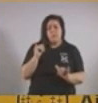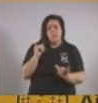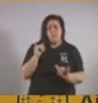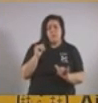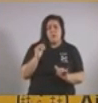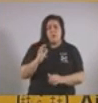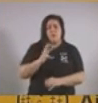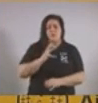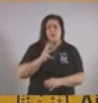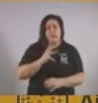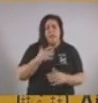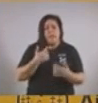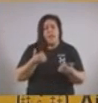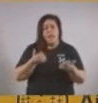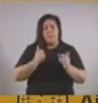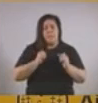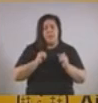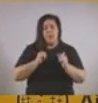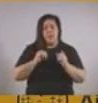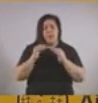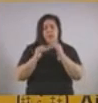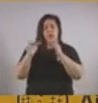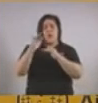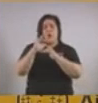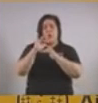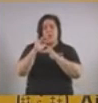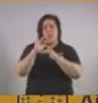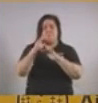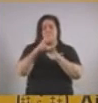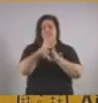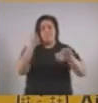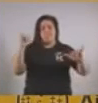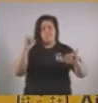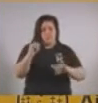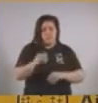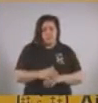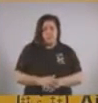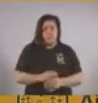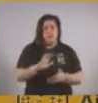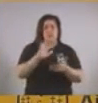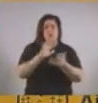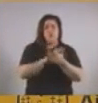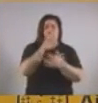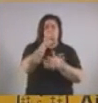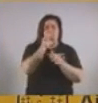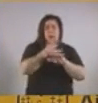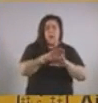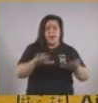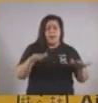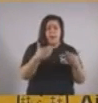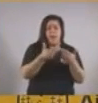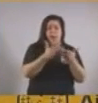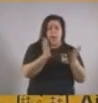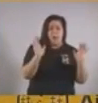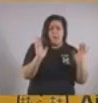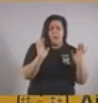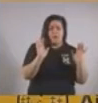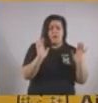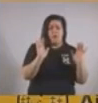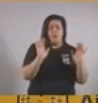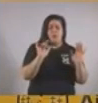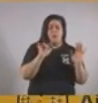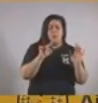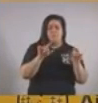con lo cual tenemos que esperar que la Corte falle. Respecto a los jardines están abiertos, los jardines maternales están